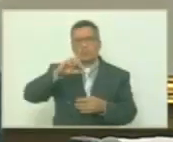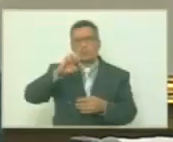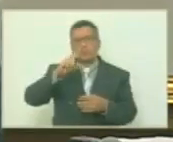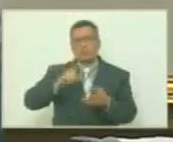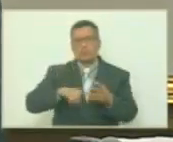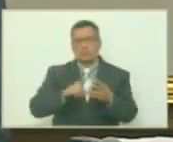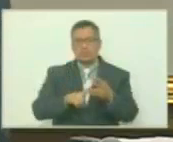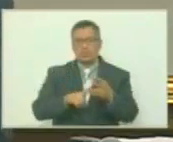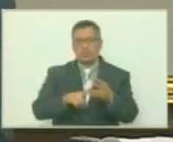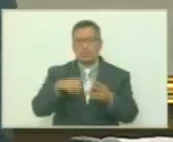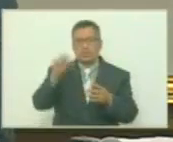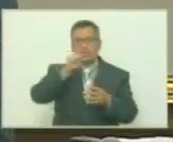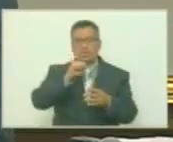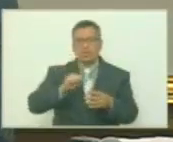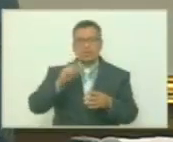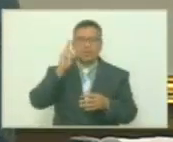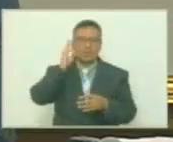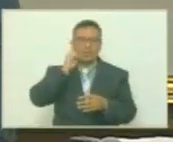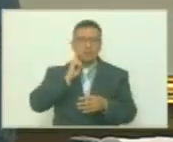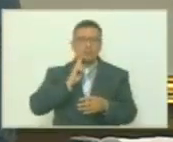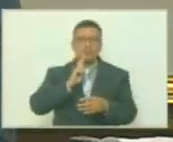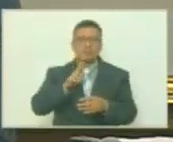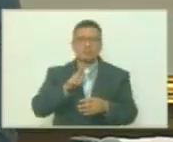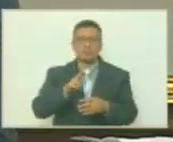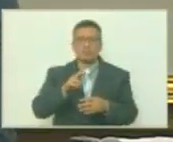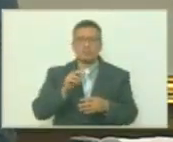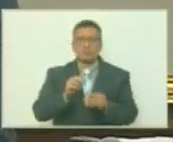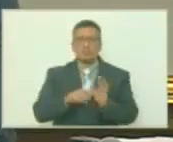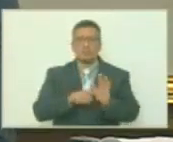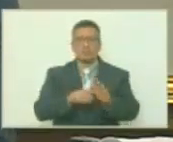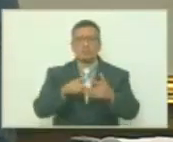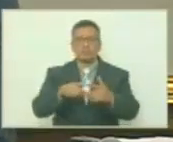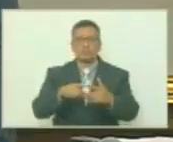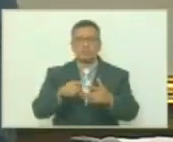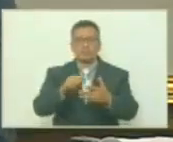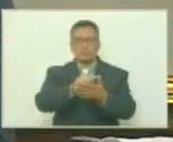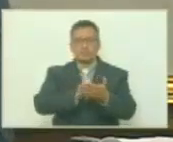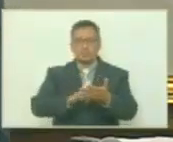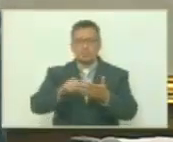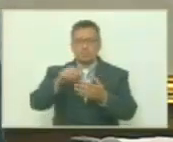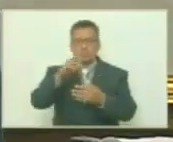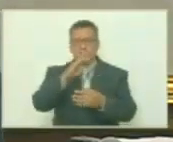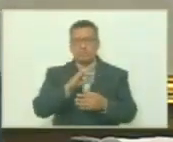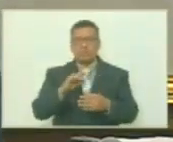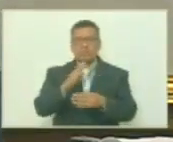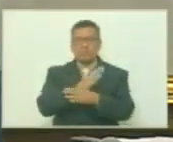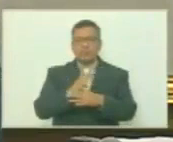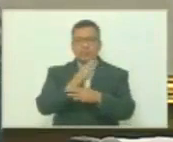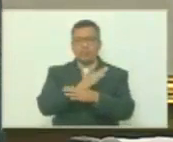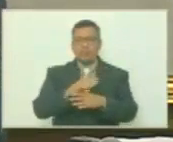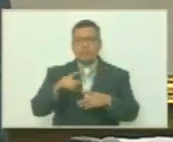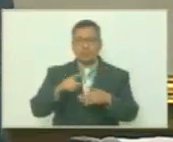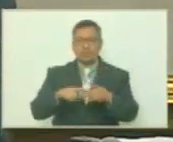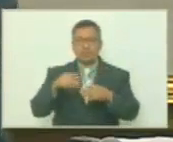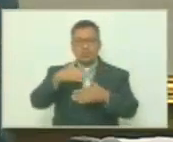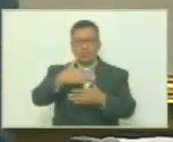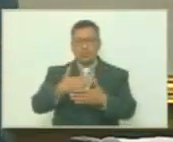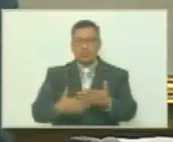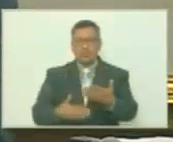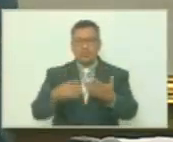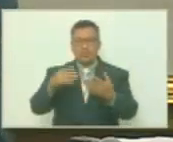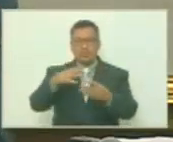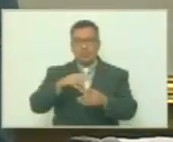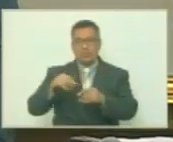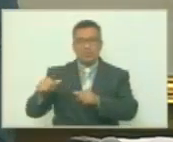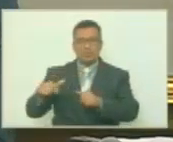de Simón José Antonio sacarlo de los bronce y sacarlo de los folios llenos de